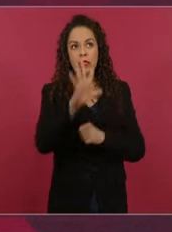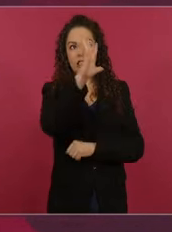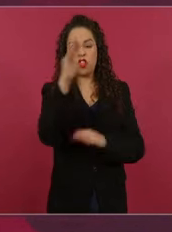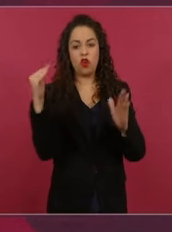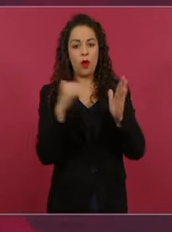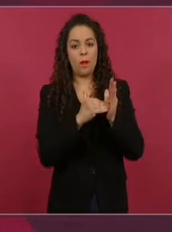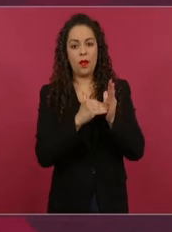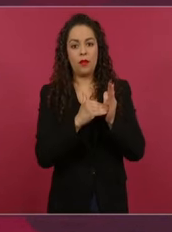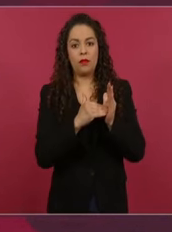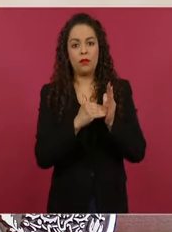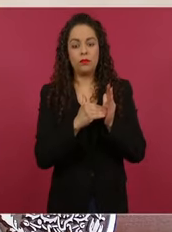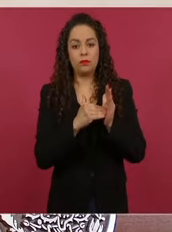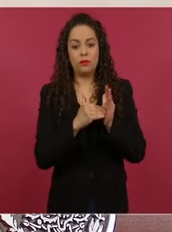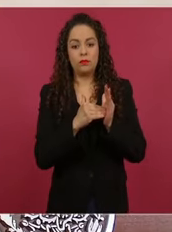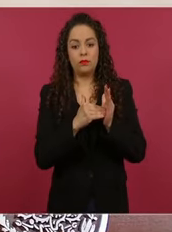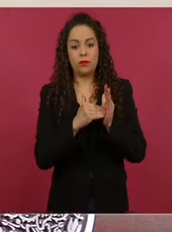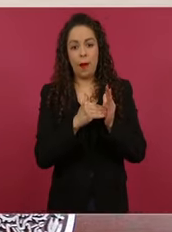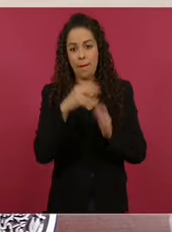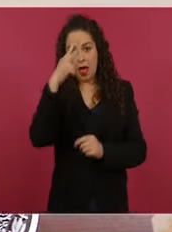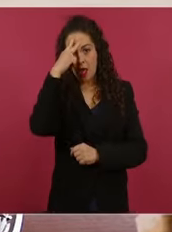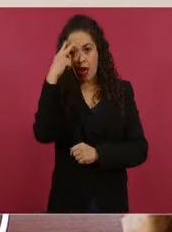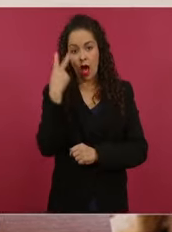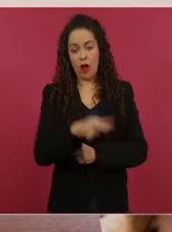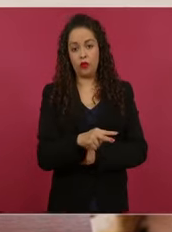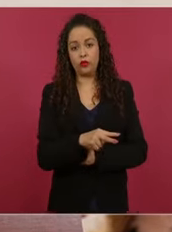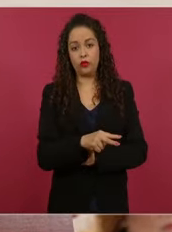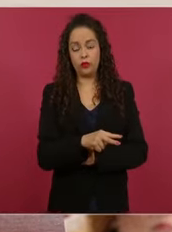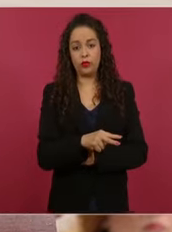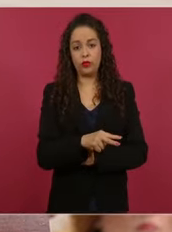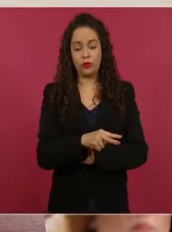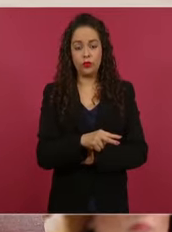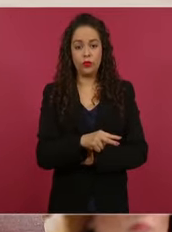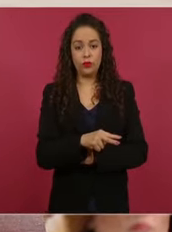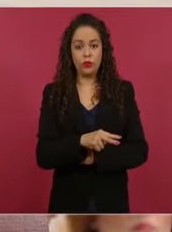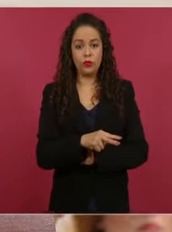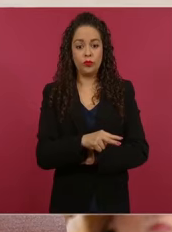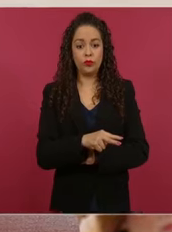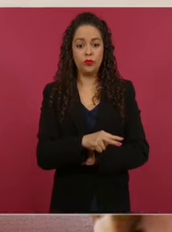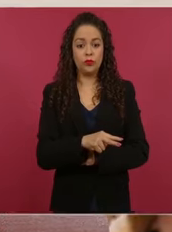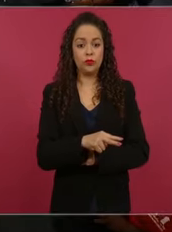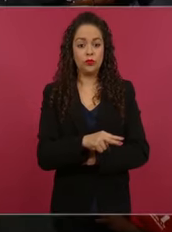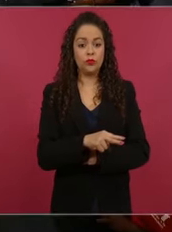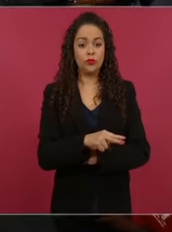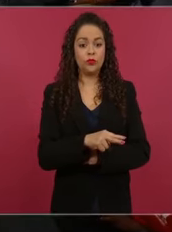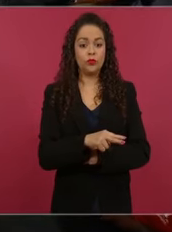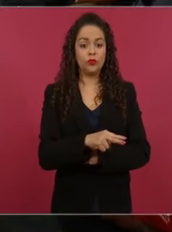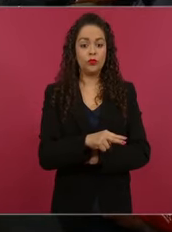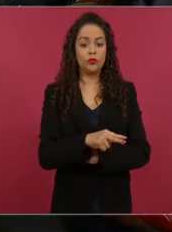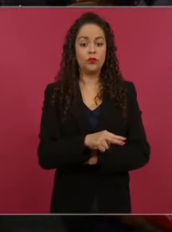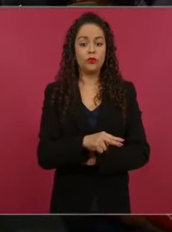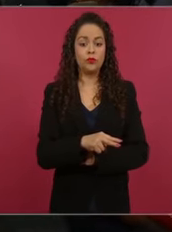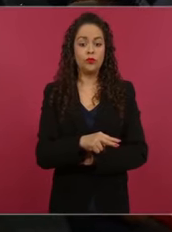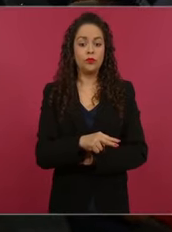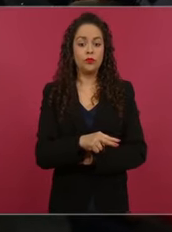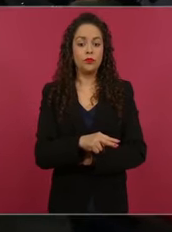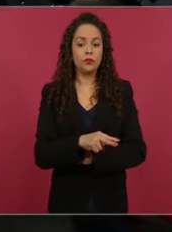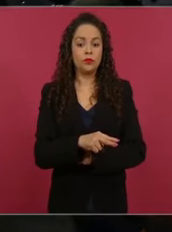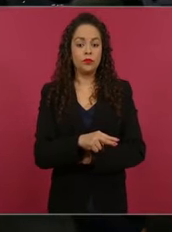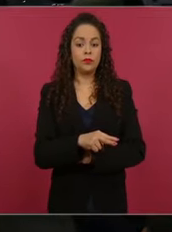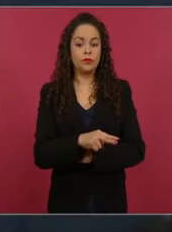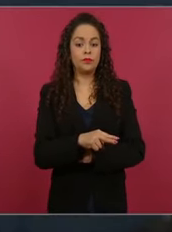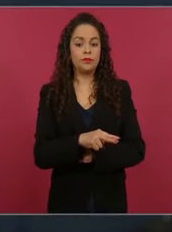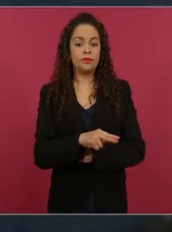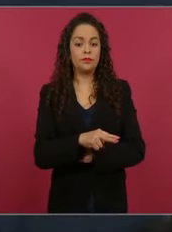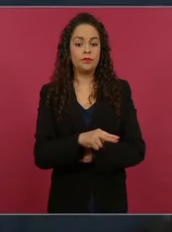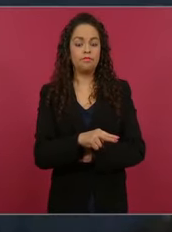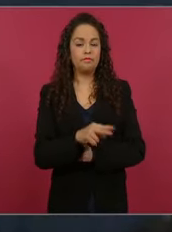mexicanos. Presidente, más allá de lo injustificable, de la ataque